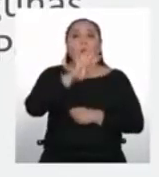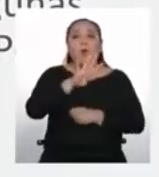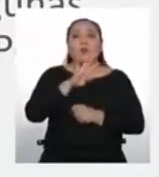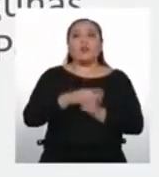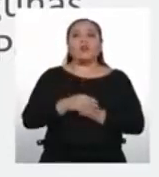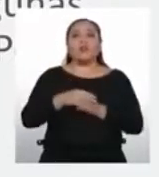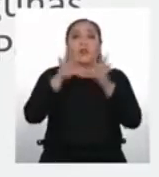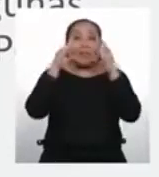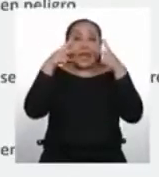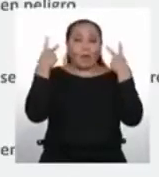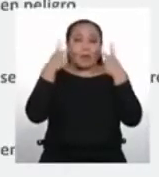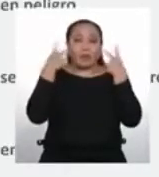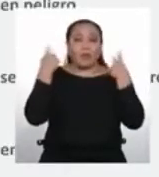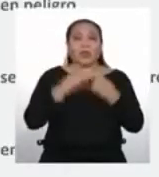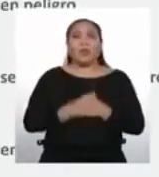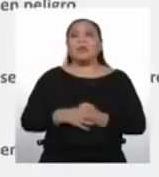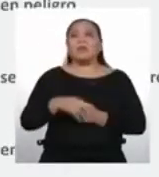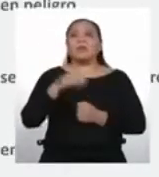4 andinas.